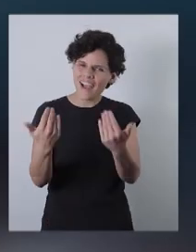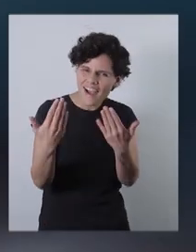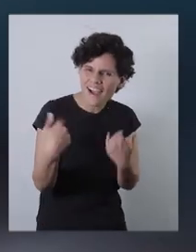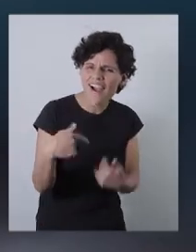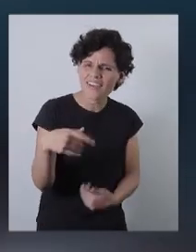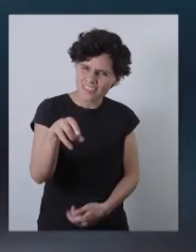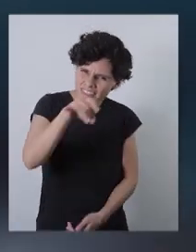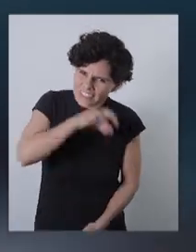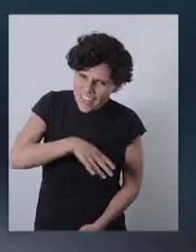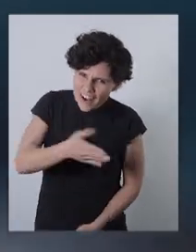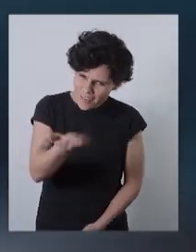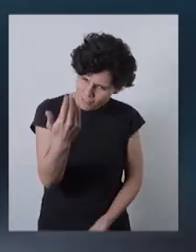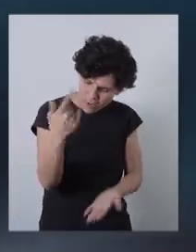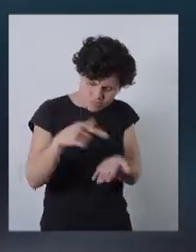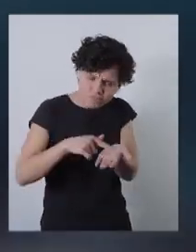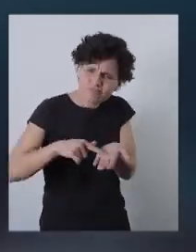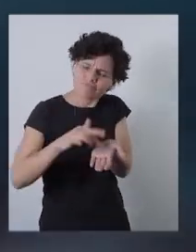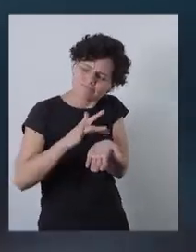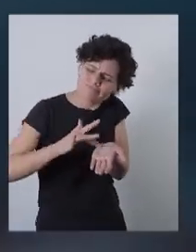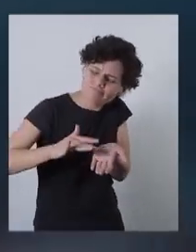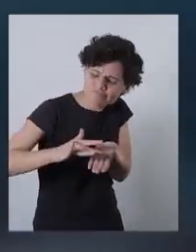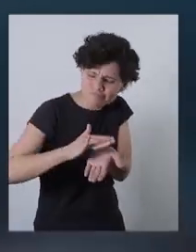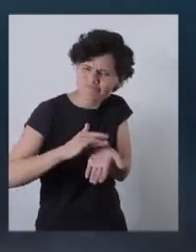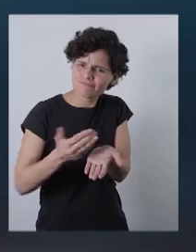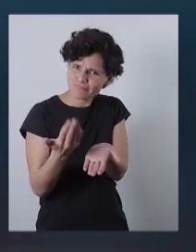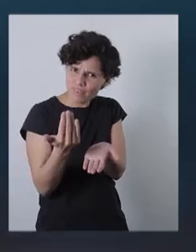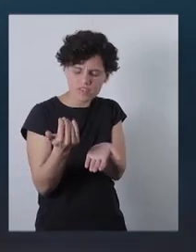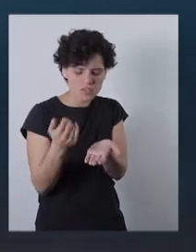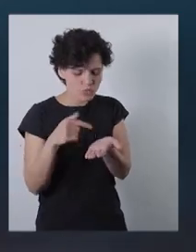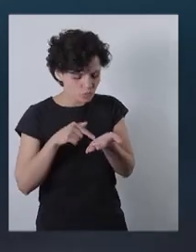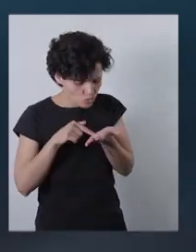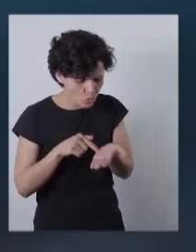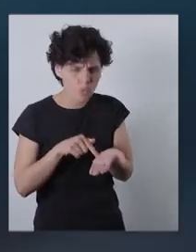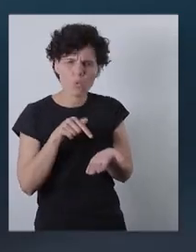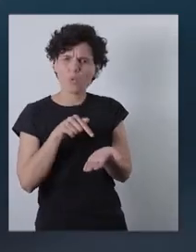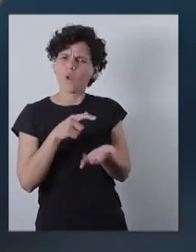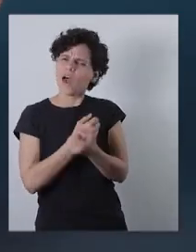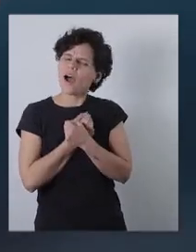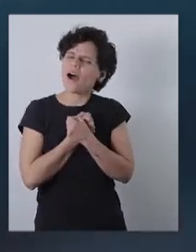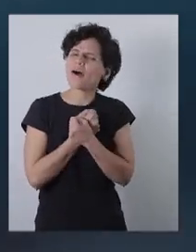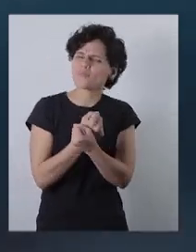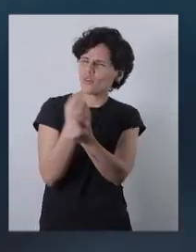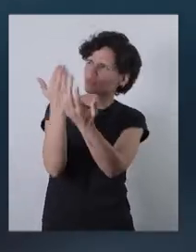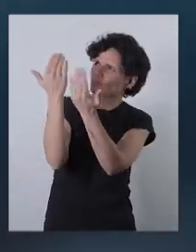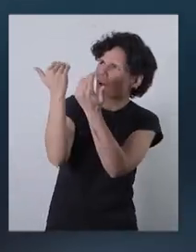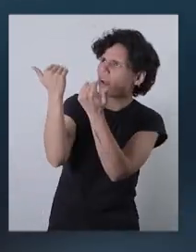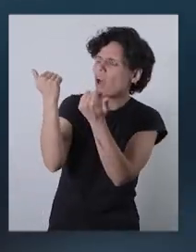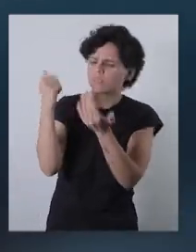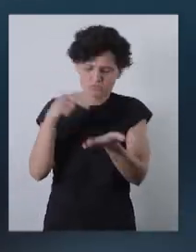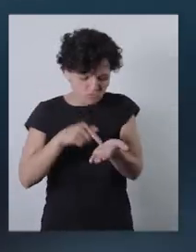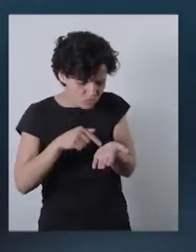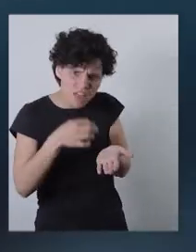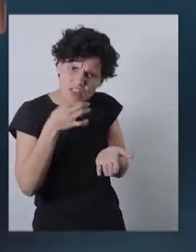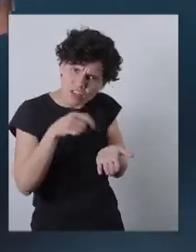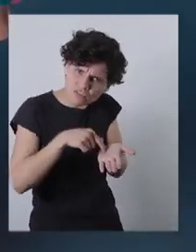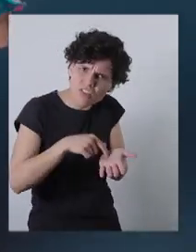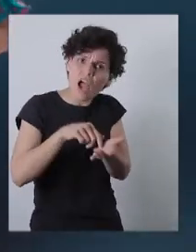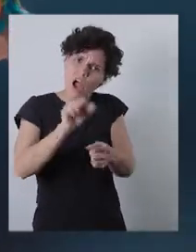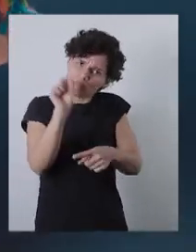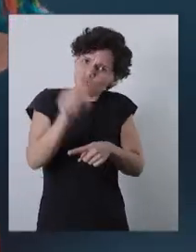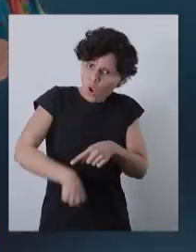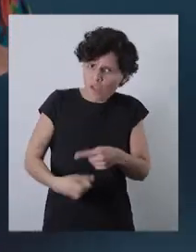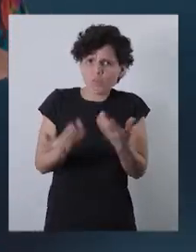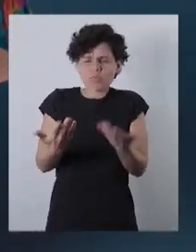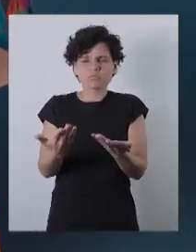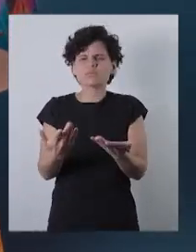Ya, pásame tu mano chileno para leerte la suerte. Oye, yo veo puro amor y esperanza ahí. Y ahí dice, clarito, hermana, a prueba.